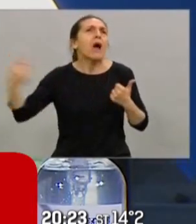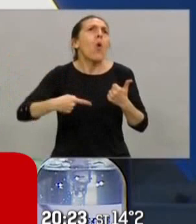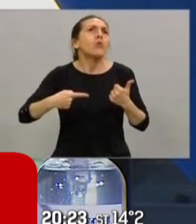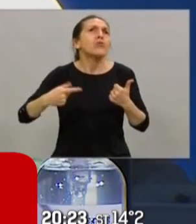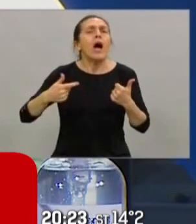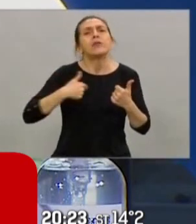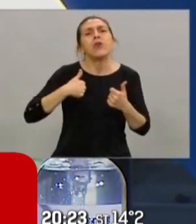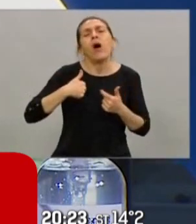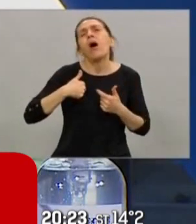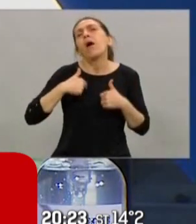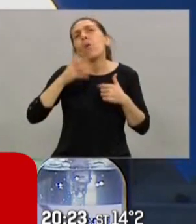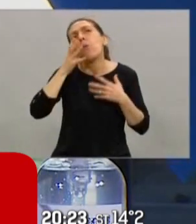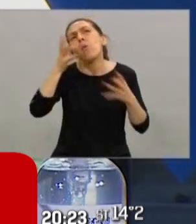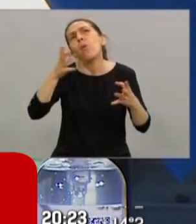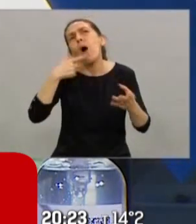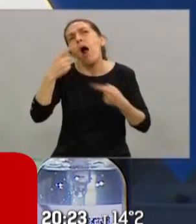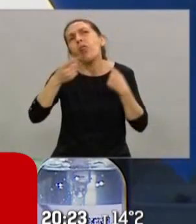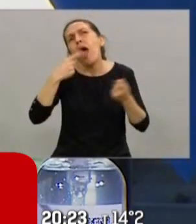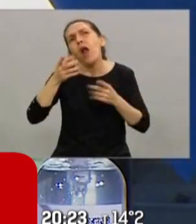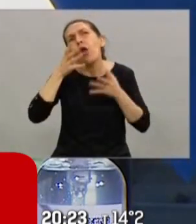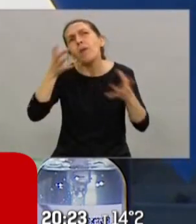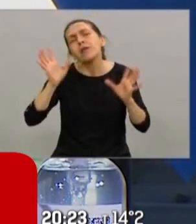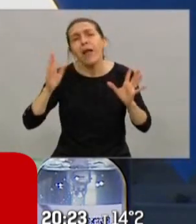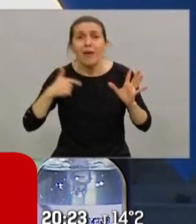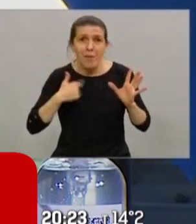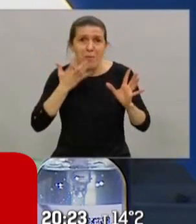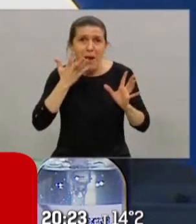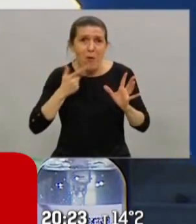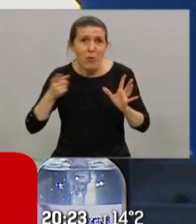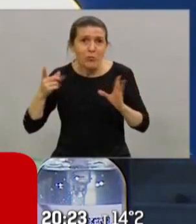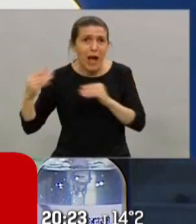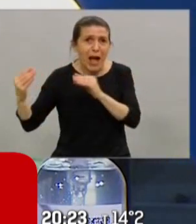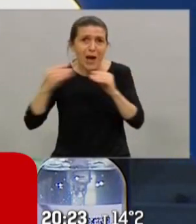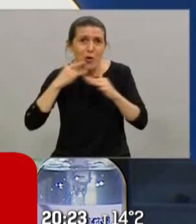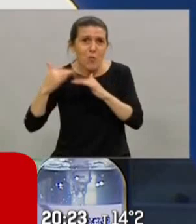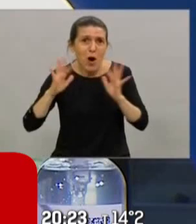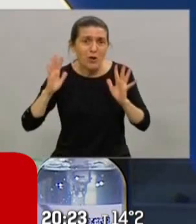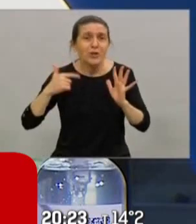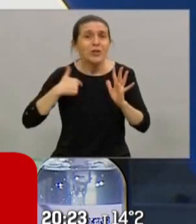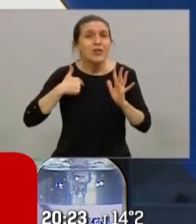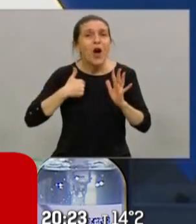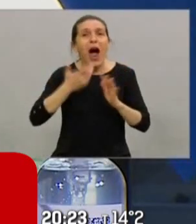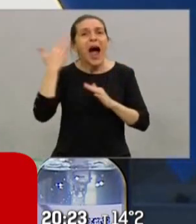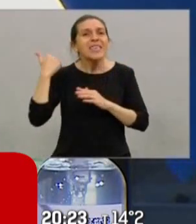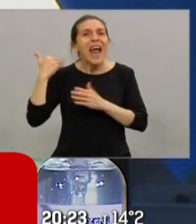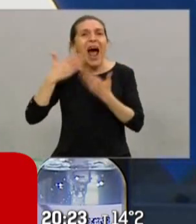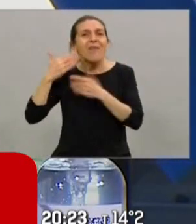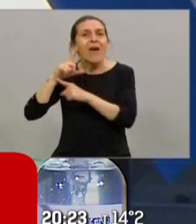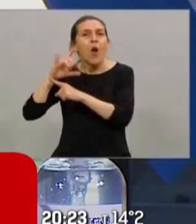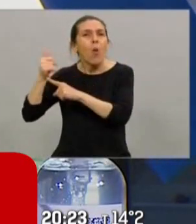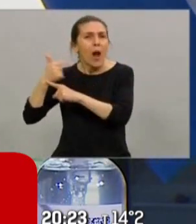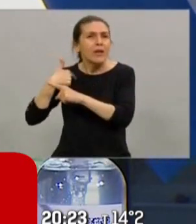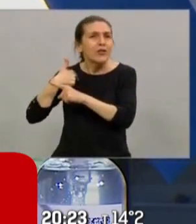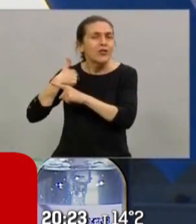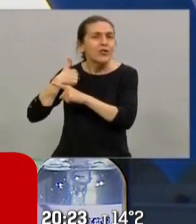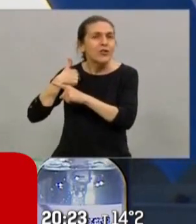de dialoguista y es una acusación que me encanta que me hagan ayer lo escuchaba Lula que tuvo palabras muy generosas conmigo